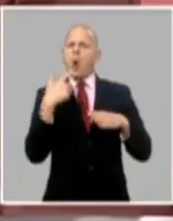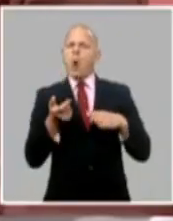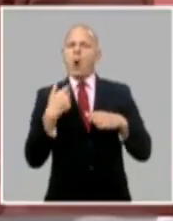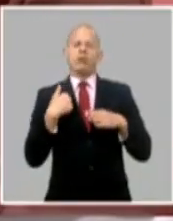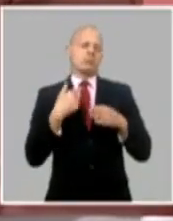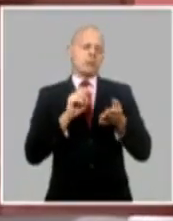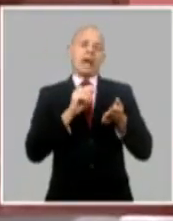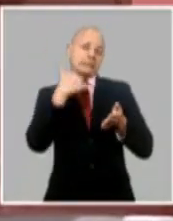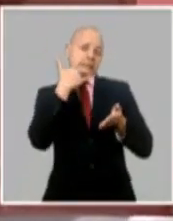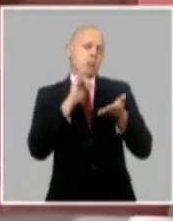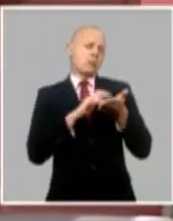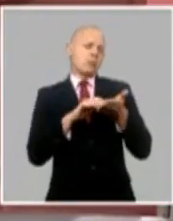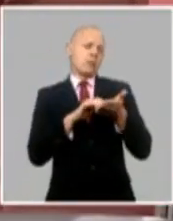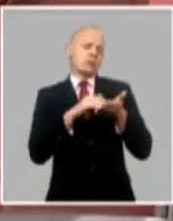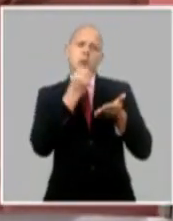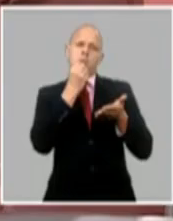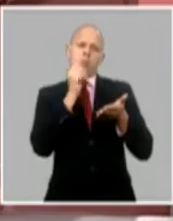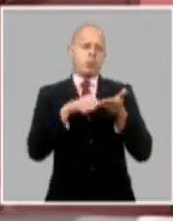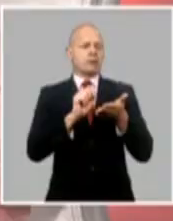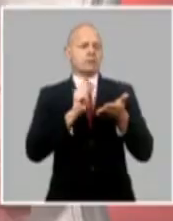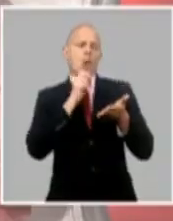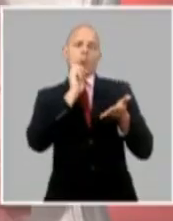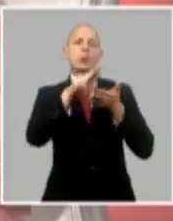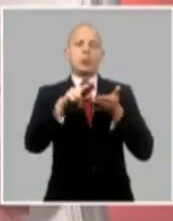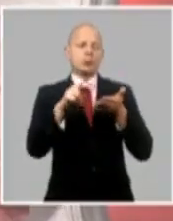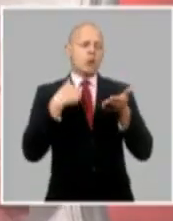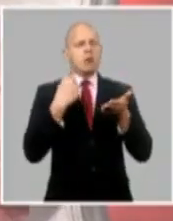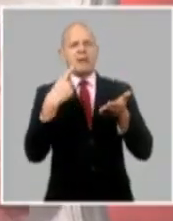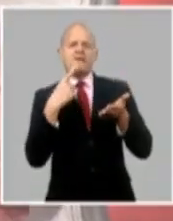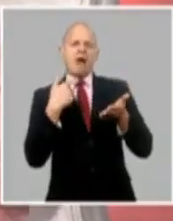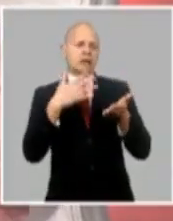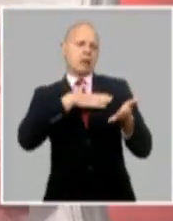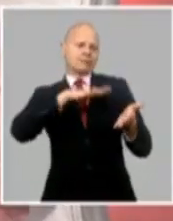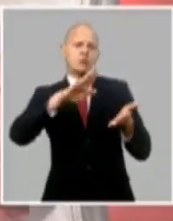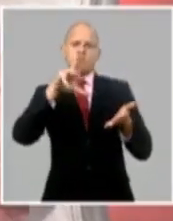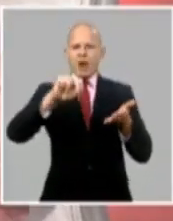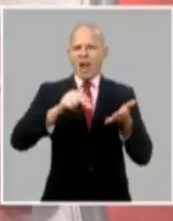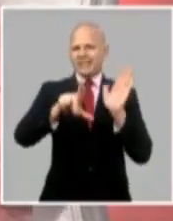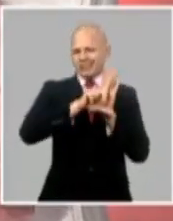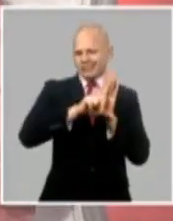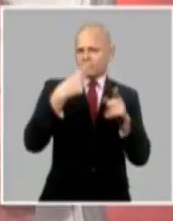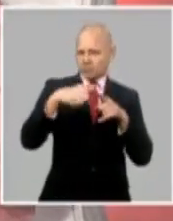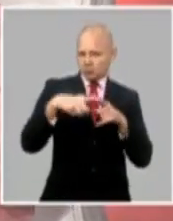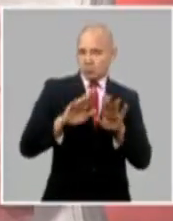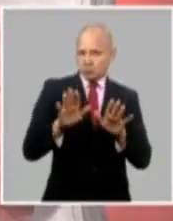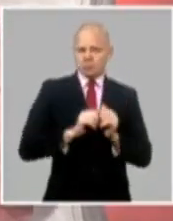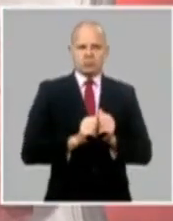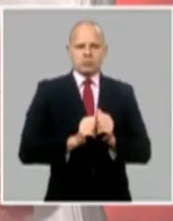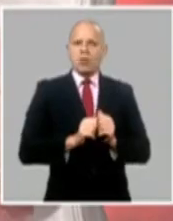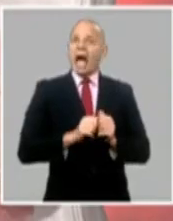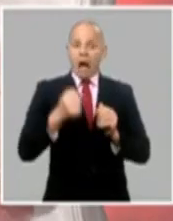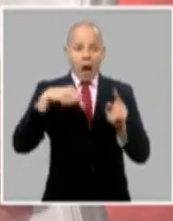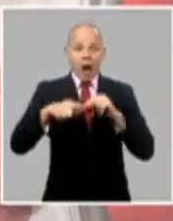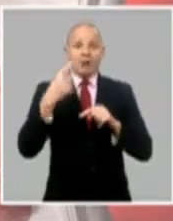las entidades, pero también para los trabajadores por cuenta propia, ¿no? También para las trabajadoras por cuenta propia, porque van a también a registrarse en su momento todos los que hacen actividades